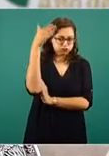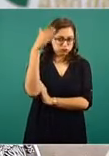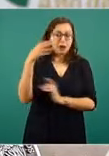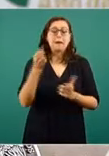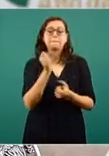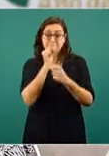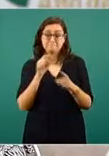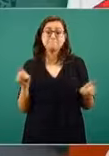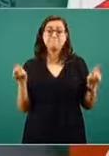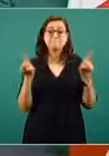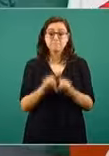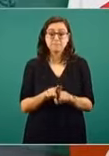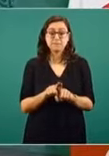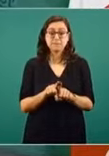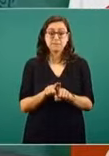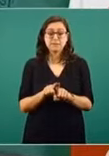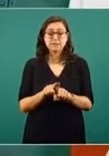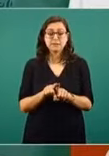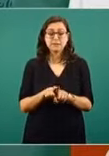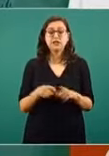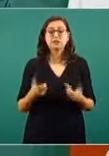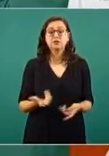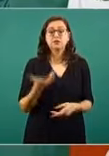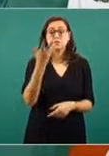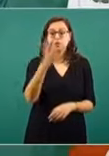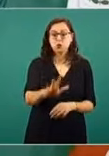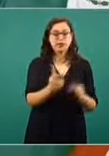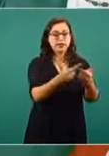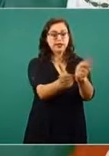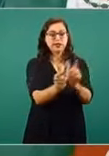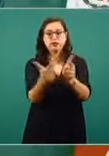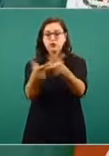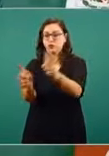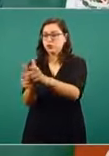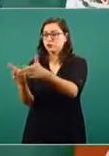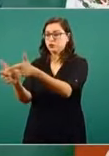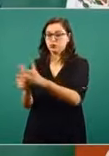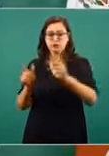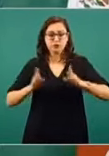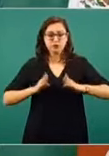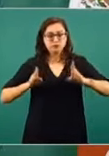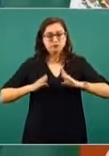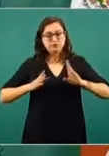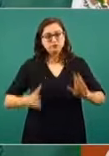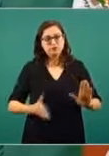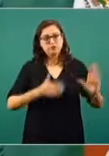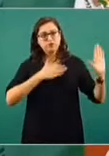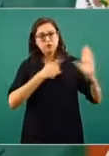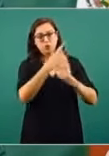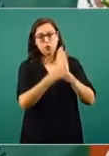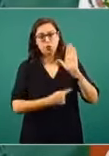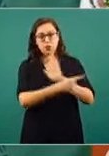protesta de bandera a 10 escoltas, que el señor presidente hará esta actividad. Son 6